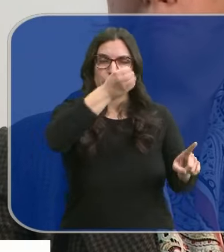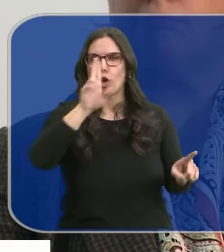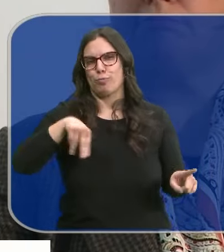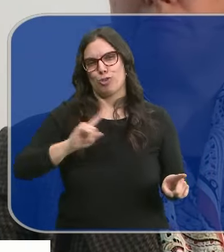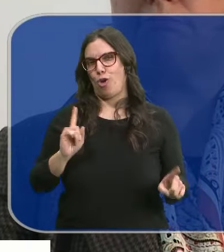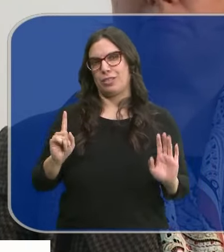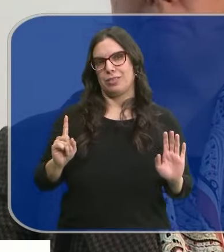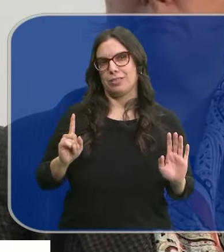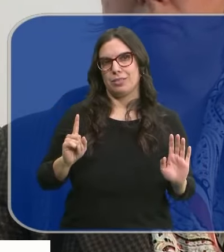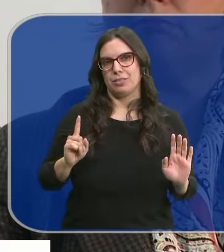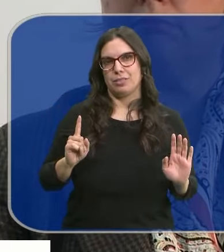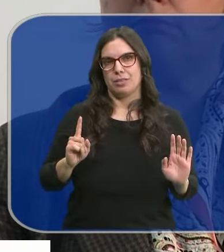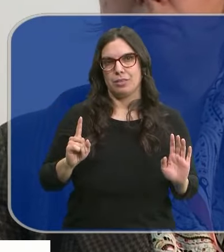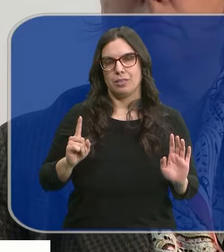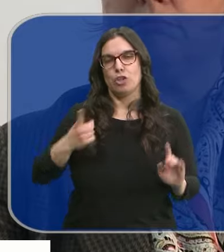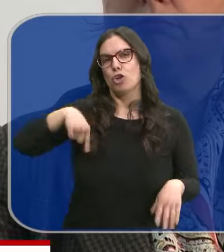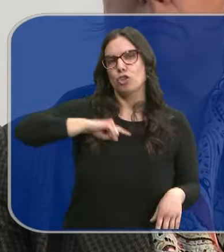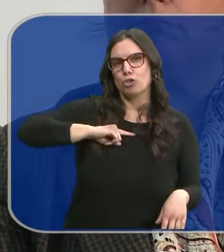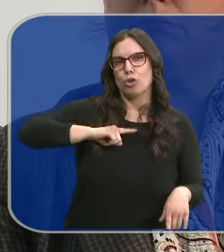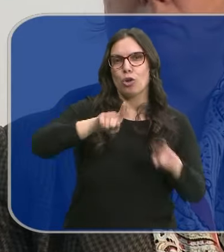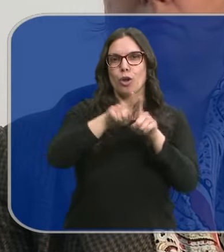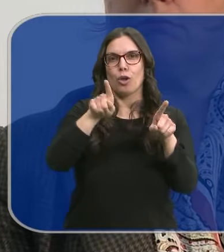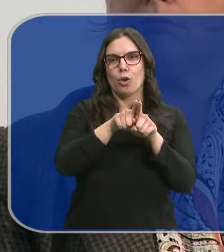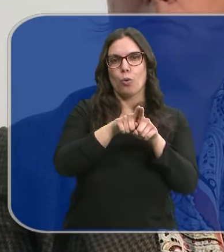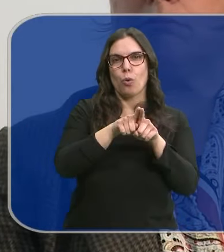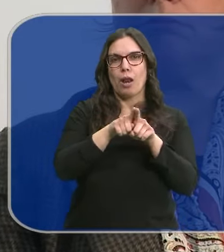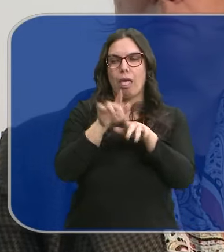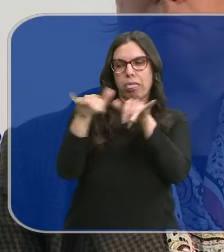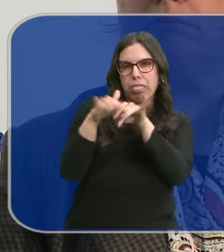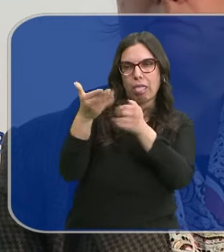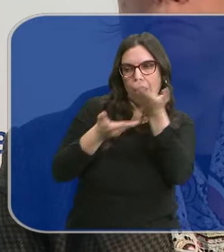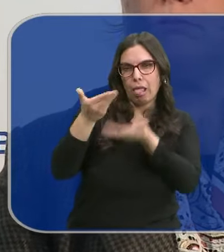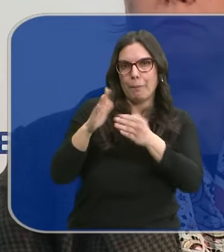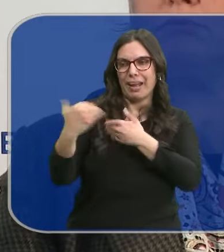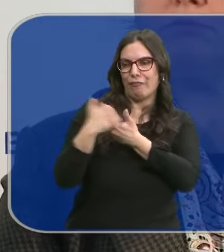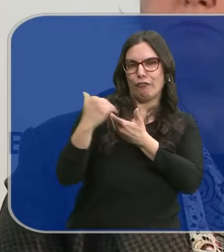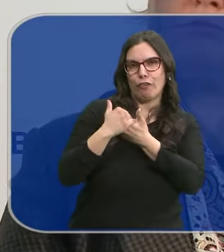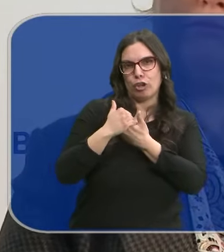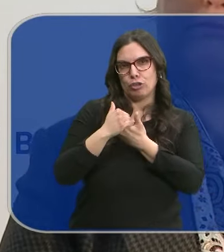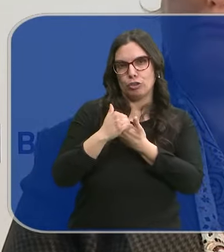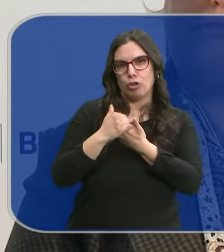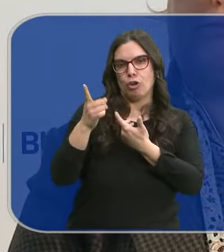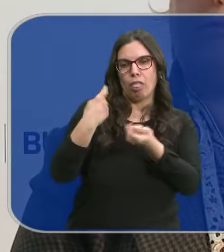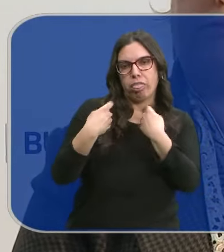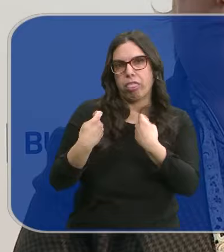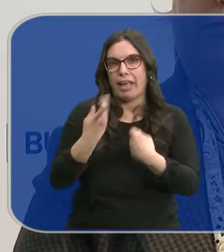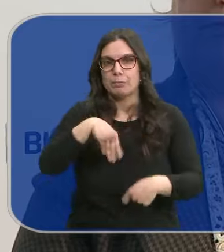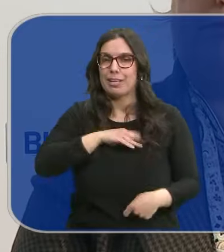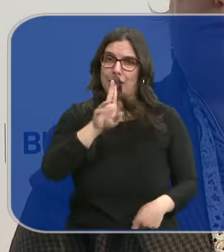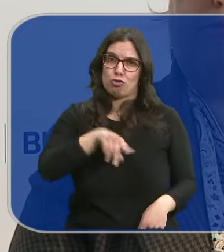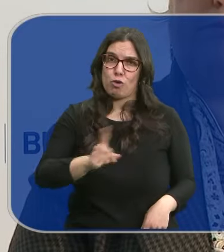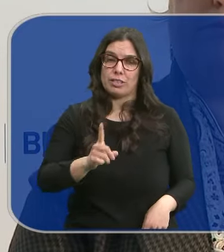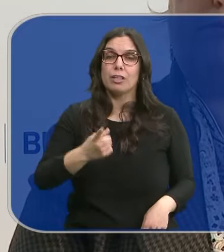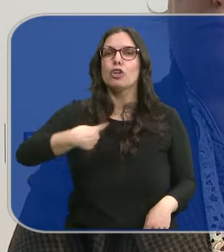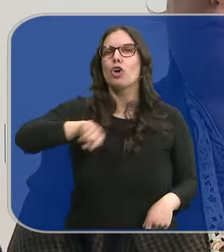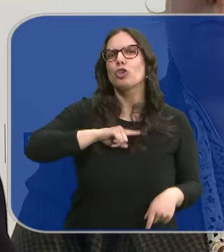Socialista, no cambiamos impunidad por votos, no comerciamos con España y nosotros